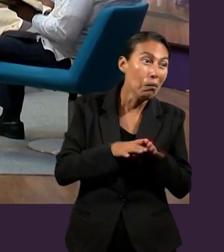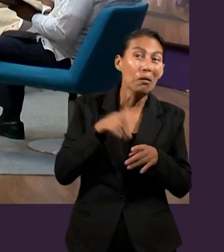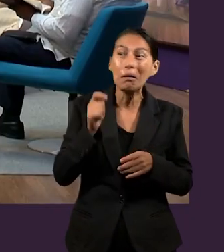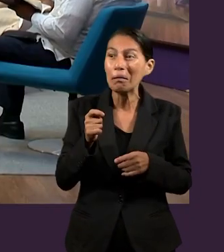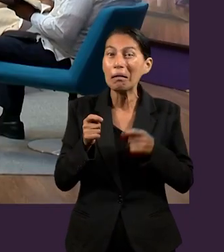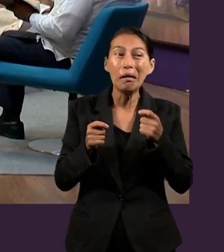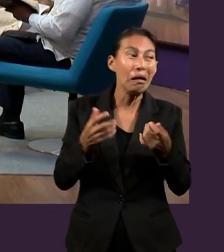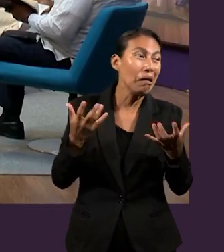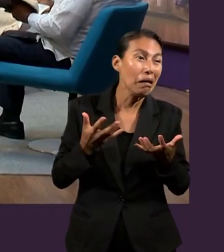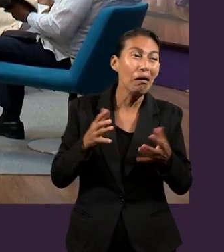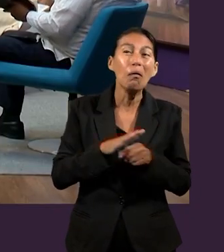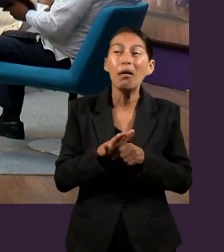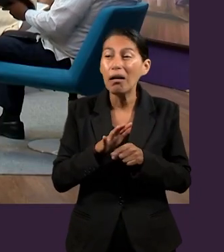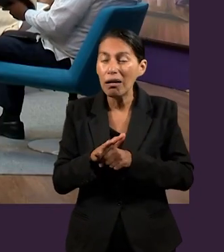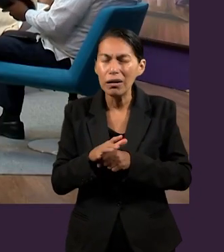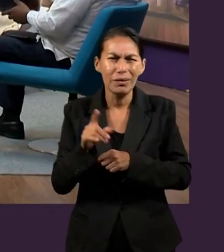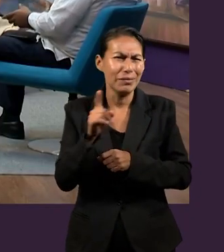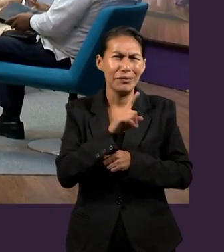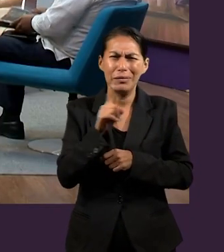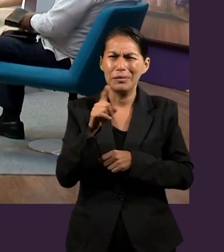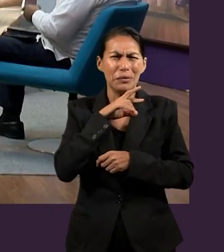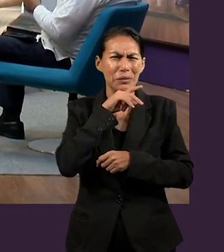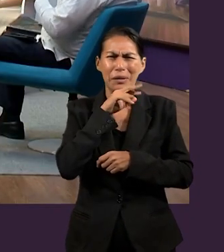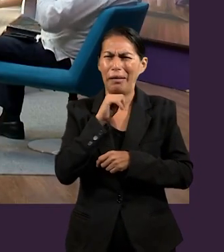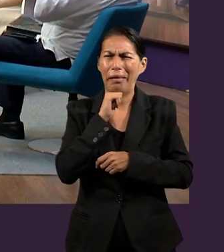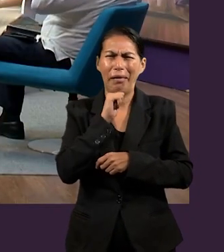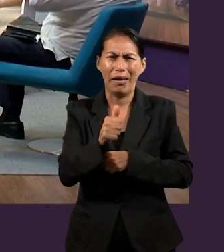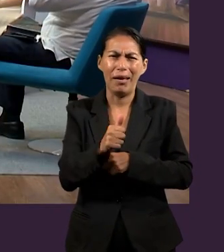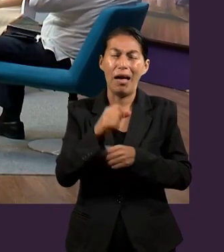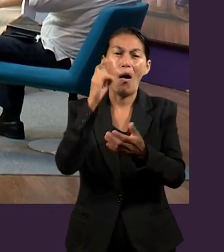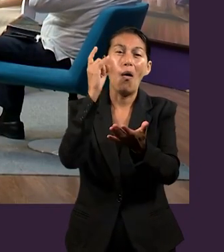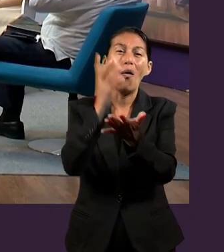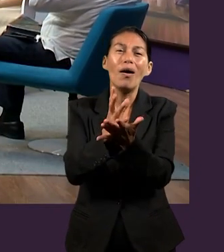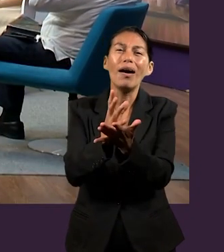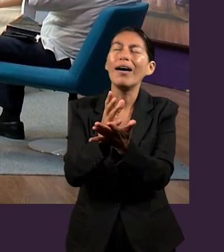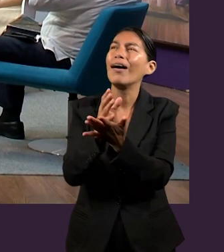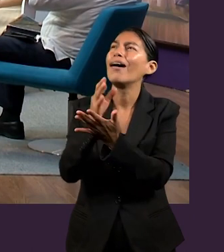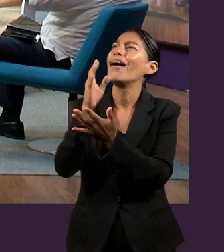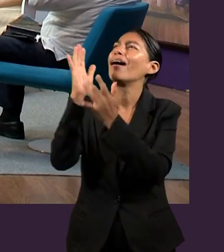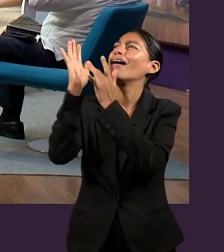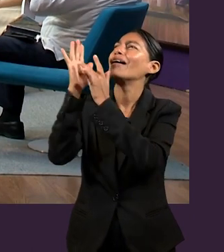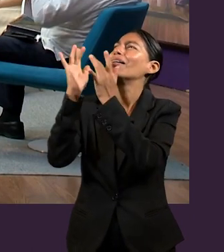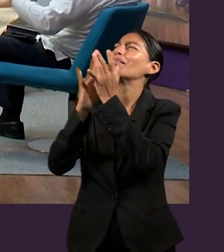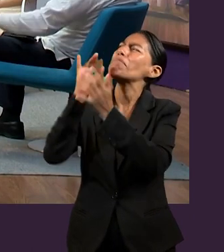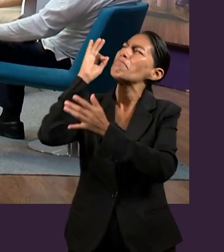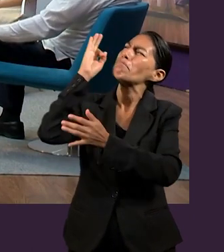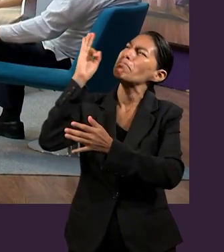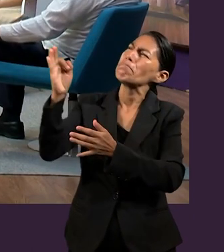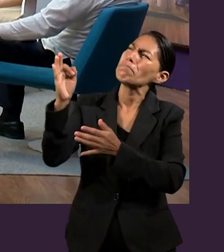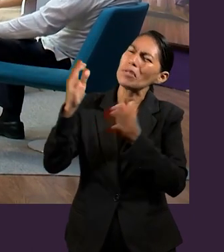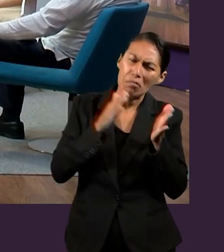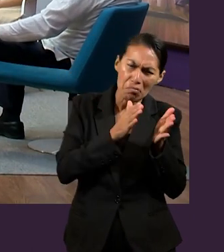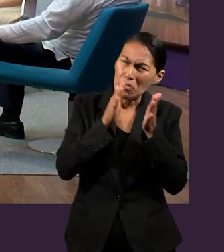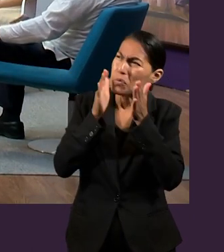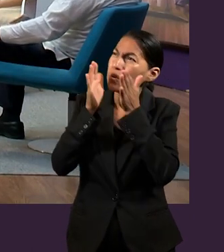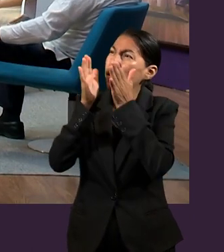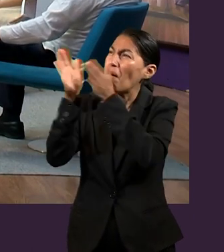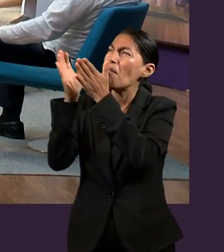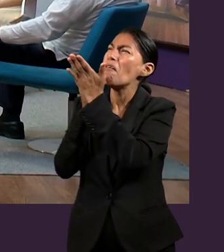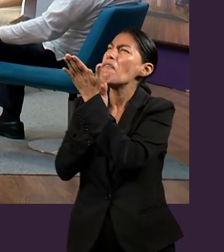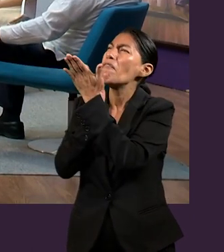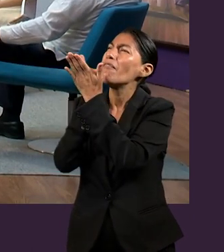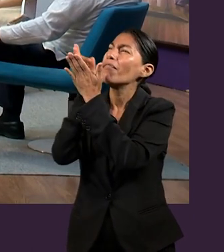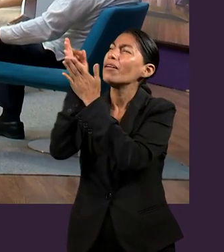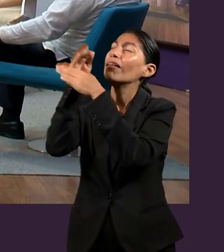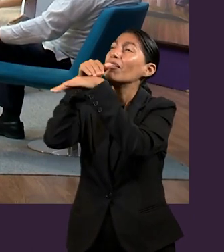voy a hacer? Mira, lo único es aceptar a Cristo Jesús, aceptar su gracia y andar en sus